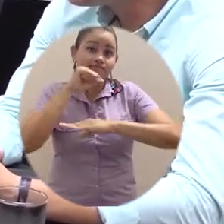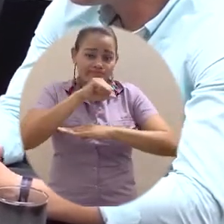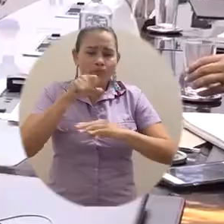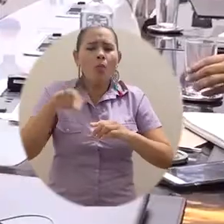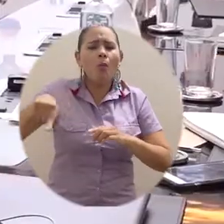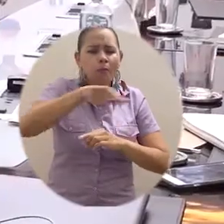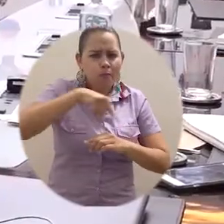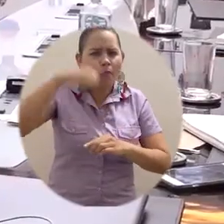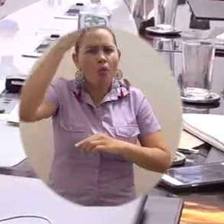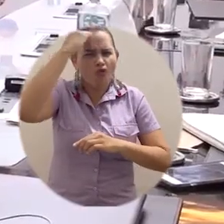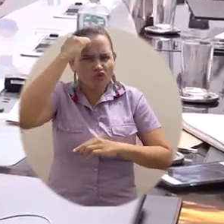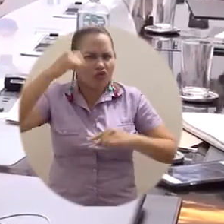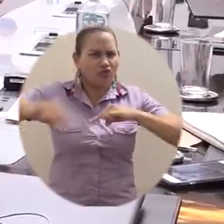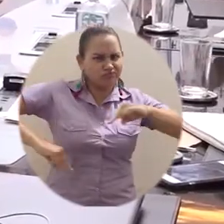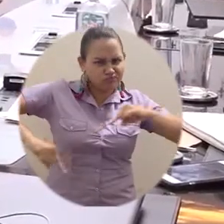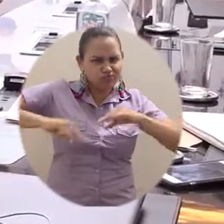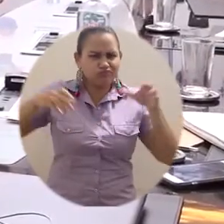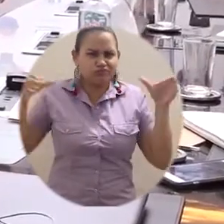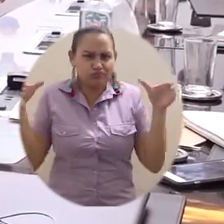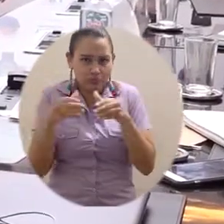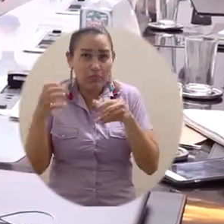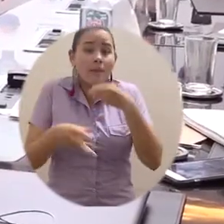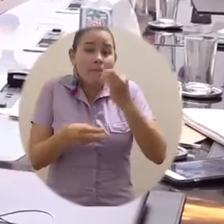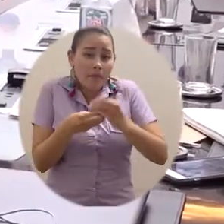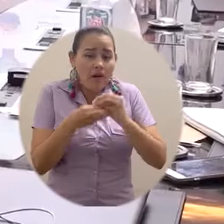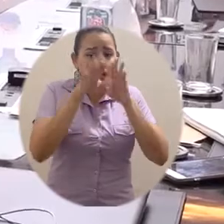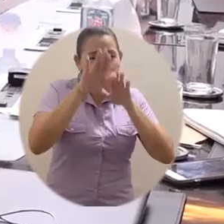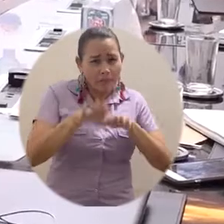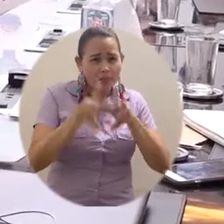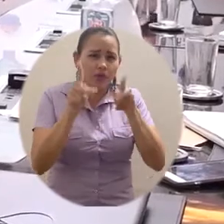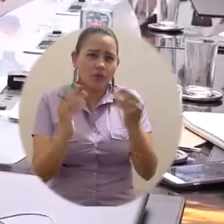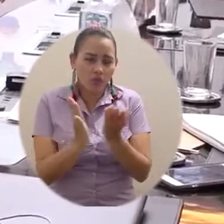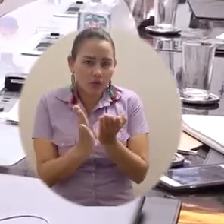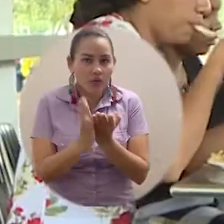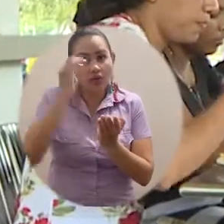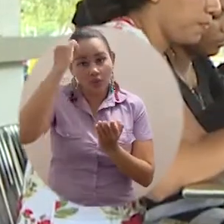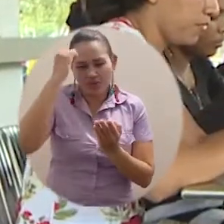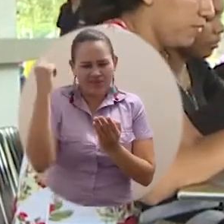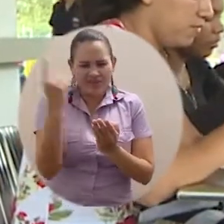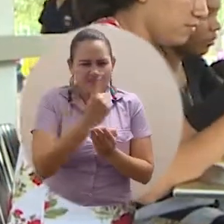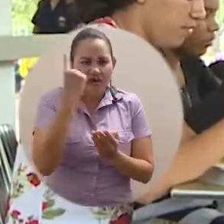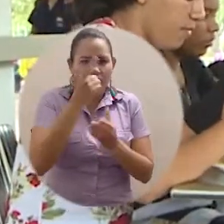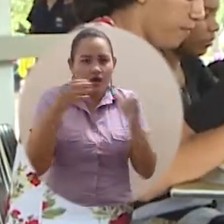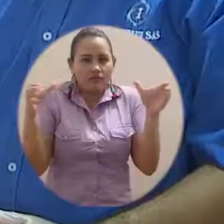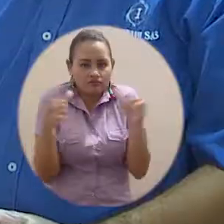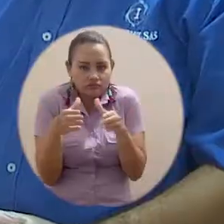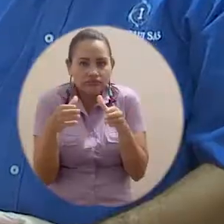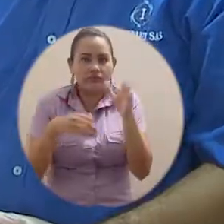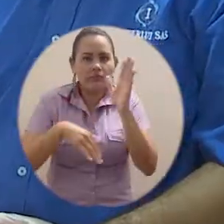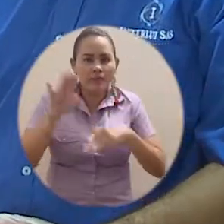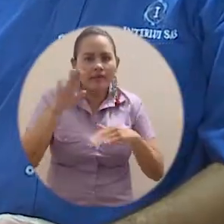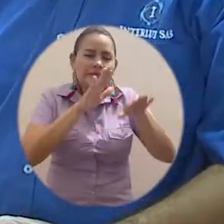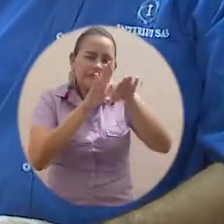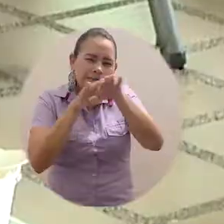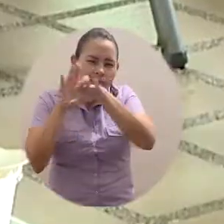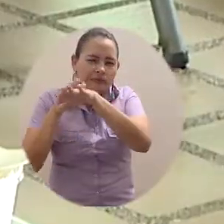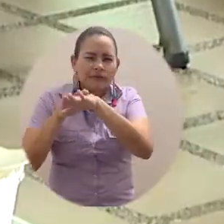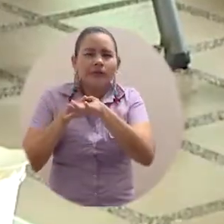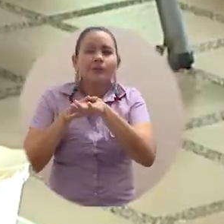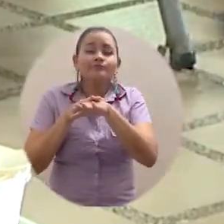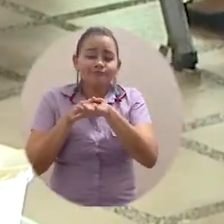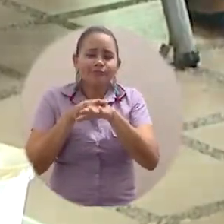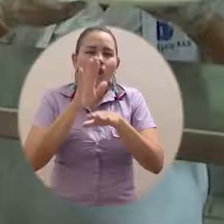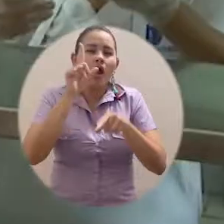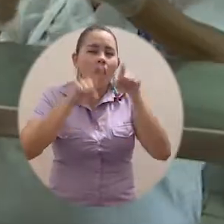administrativos y académicos de la institución, así como representantes de estudiantes y docentes, ratificó el suministro de almuerzos a los estudiantes